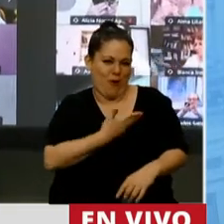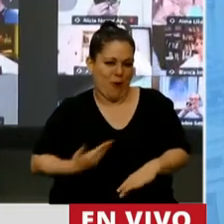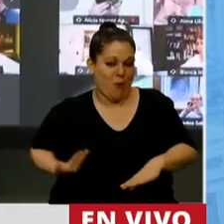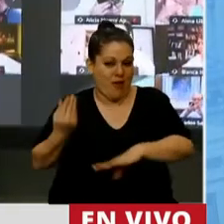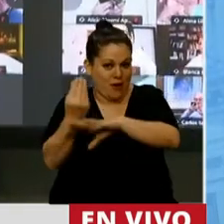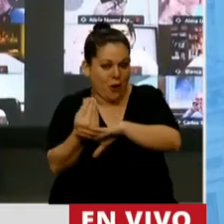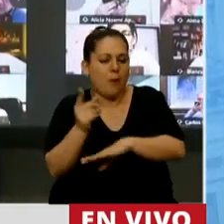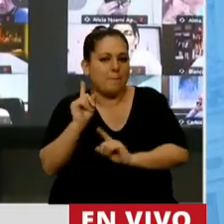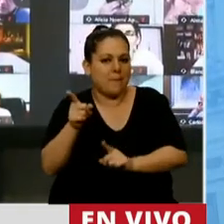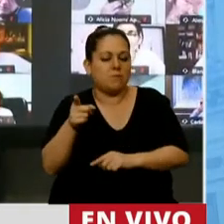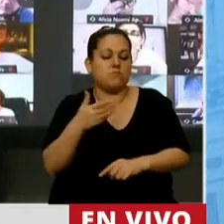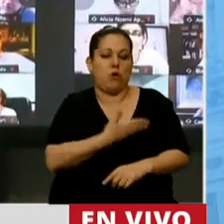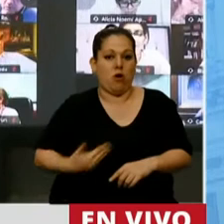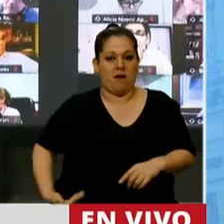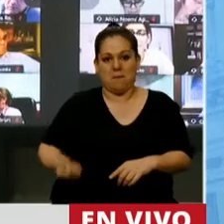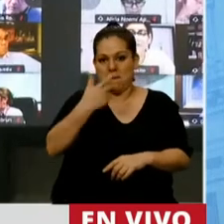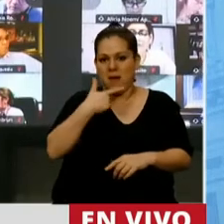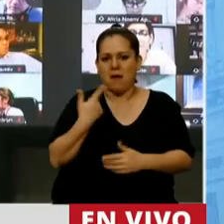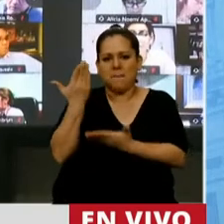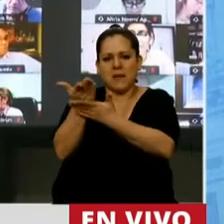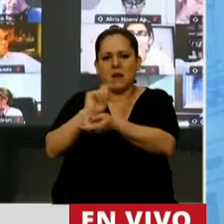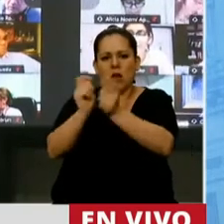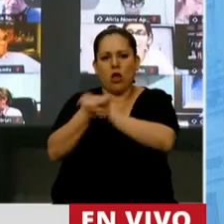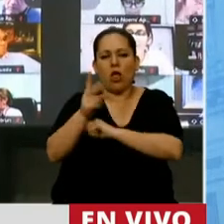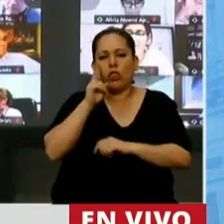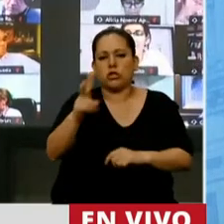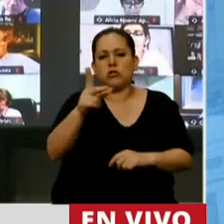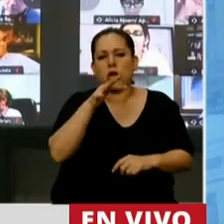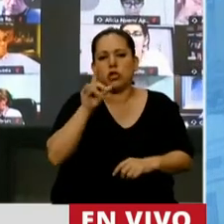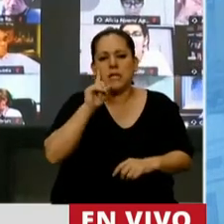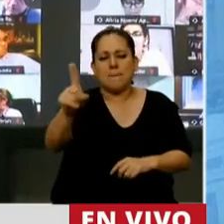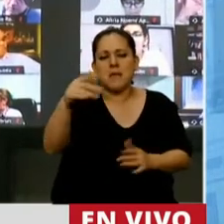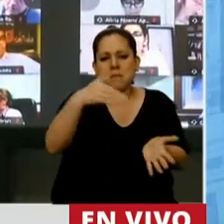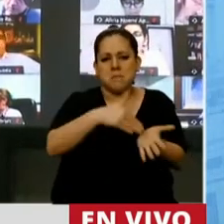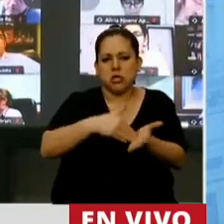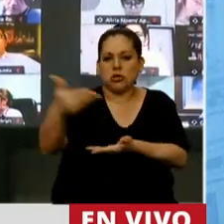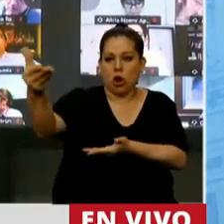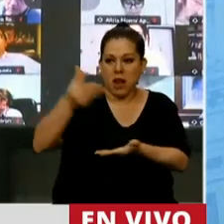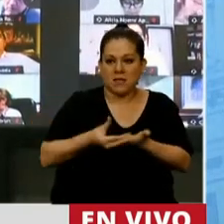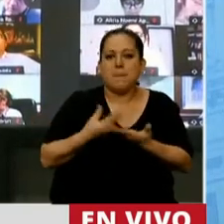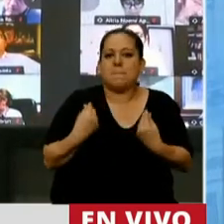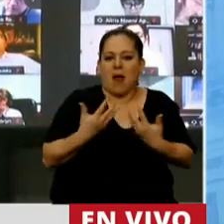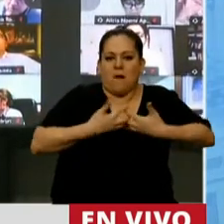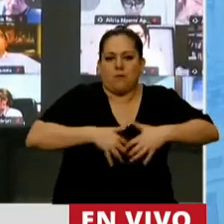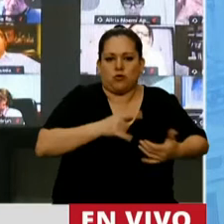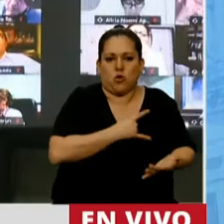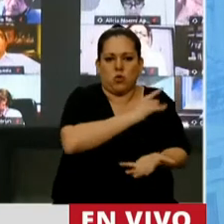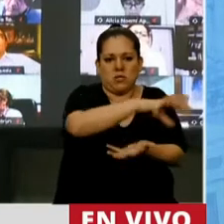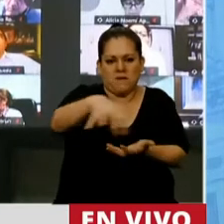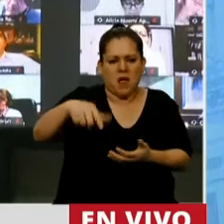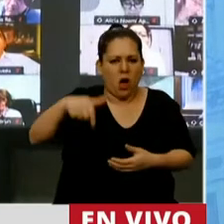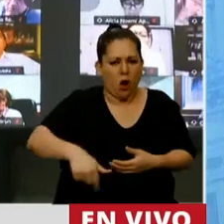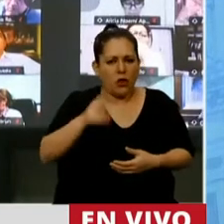pidió al gobierno de cambiemos 214.000 millones como mínima para hacer funcionar el sistema. Y resulta que hoy vemos un crédito de